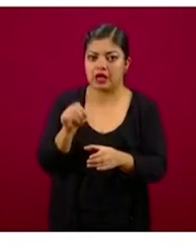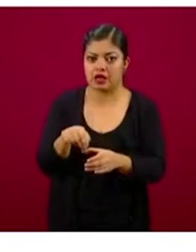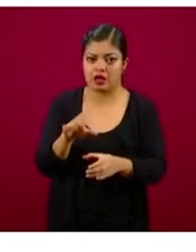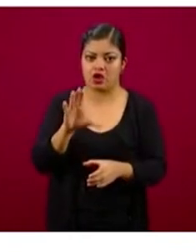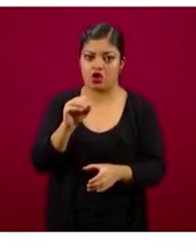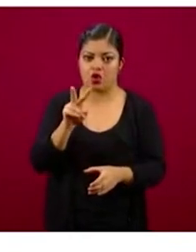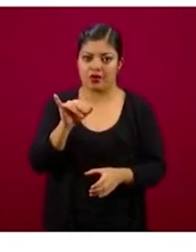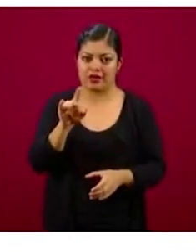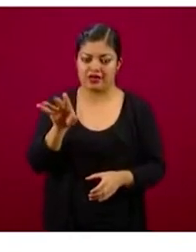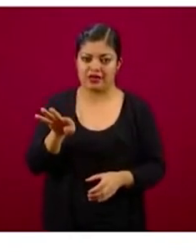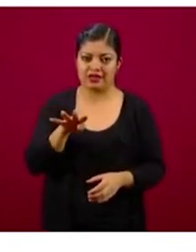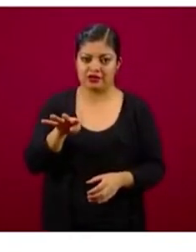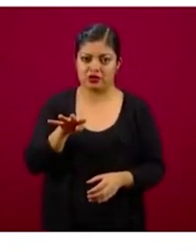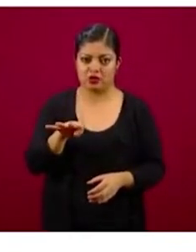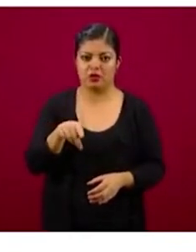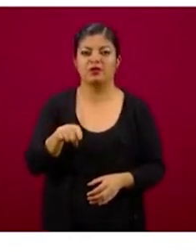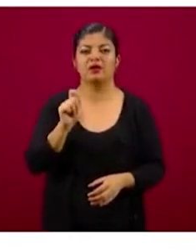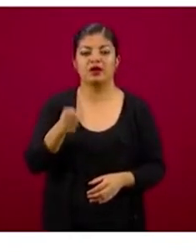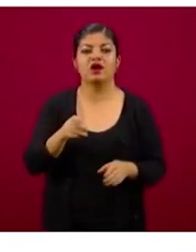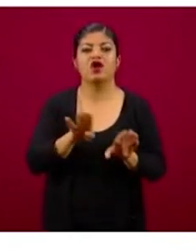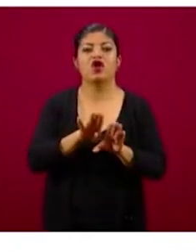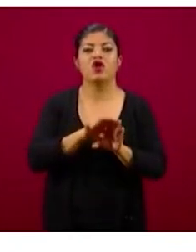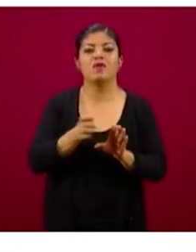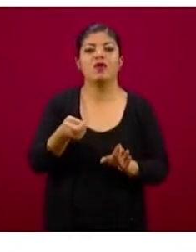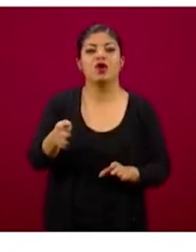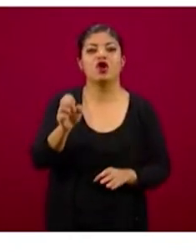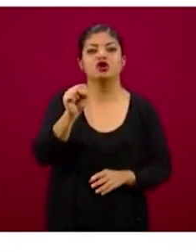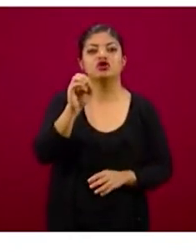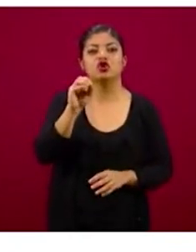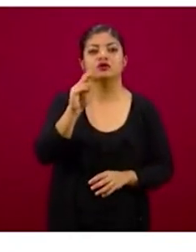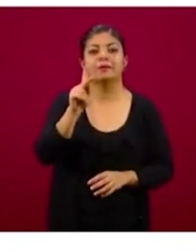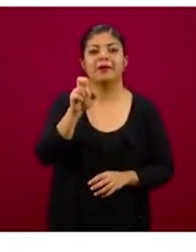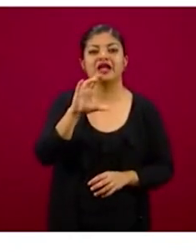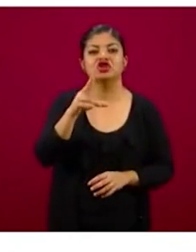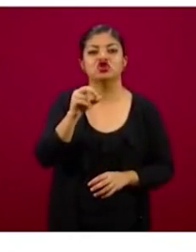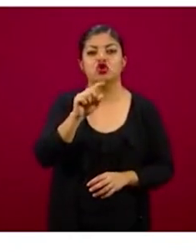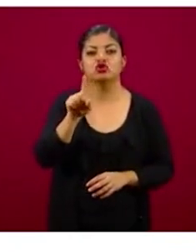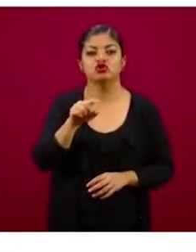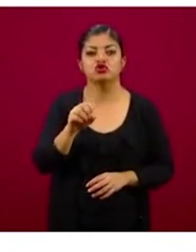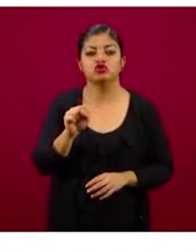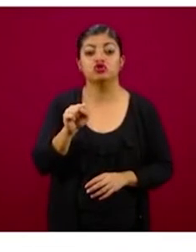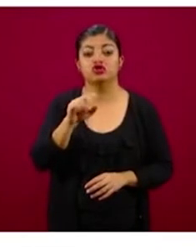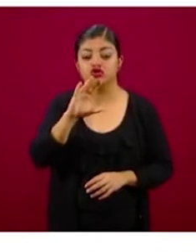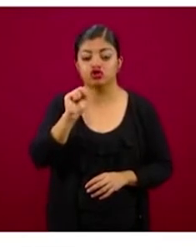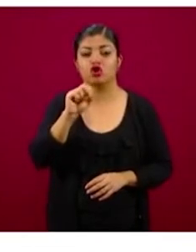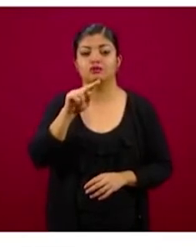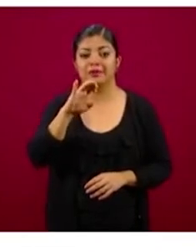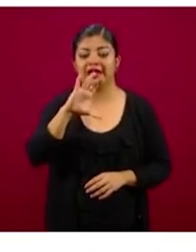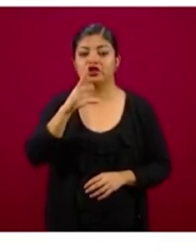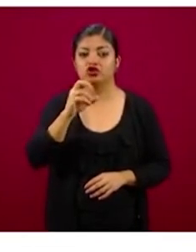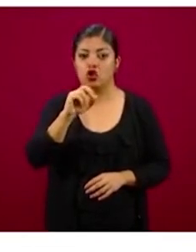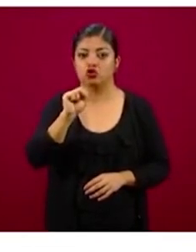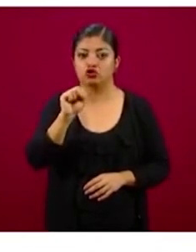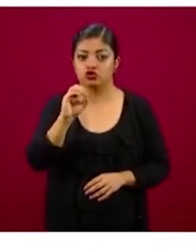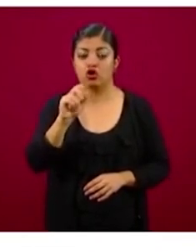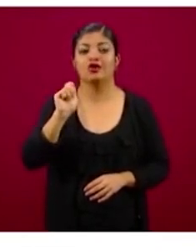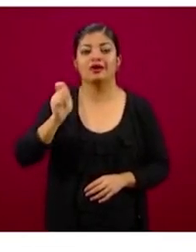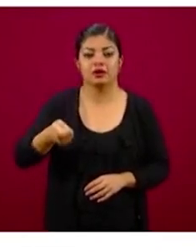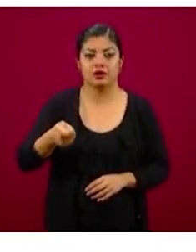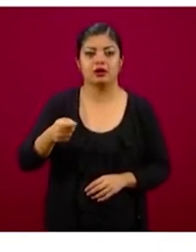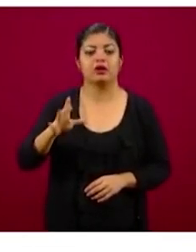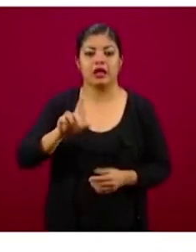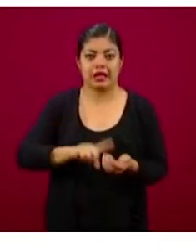COVID-19. Para ser clasificado como un caso sospechoso una persona debe de desarrollar y presentar al menos